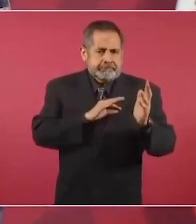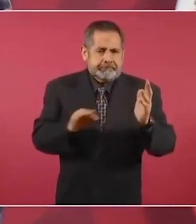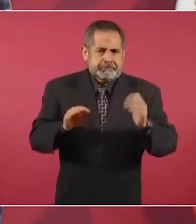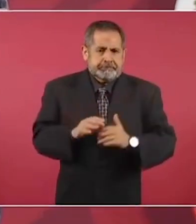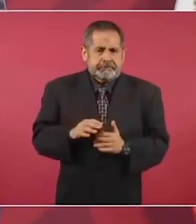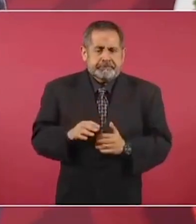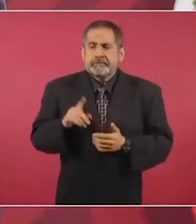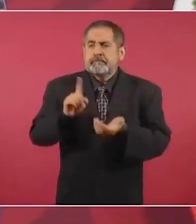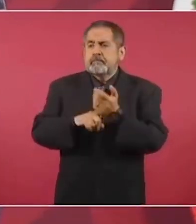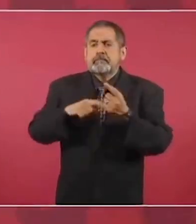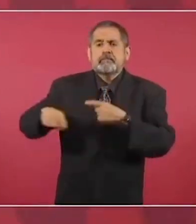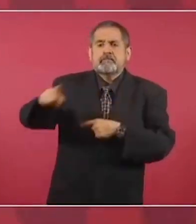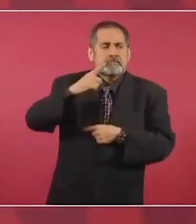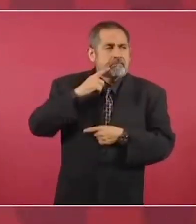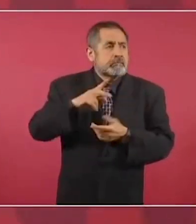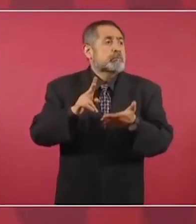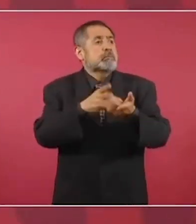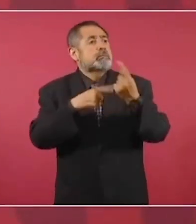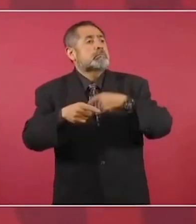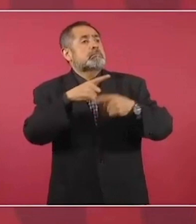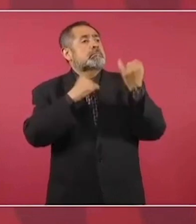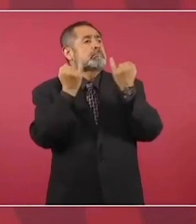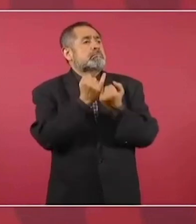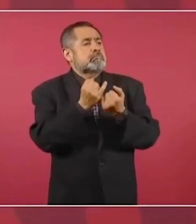de fondo, que no haya retrocesos.